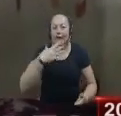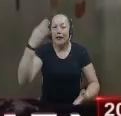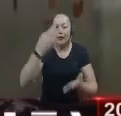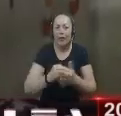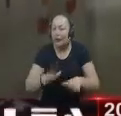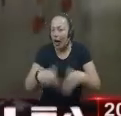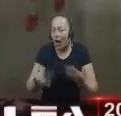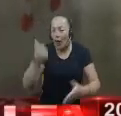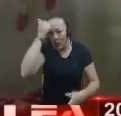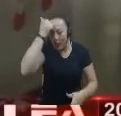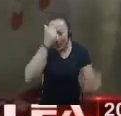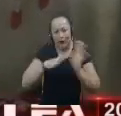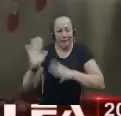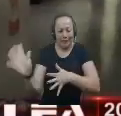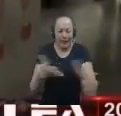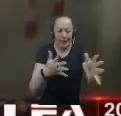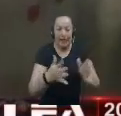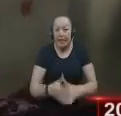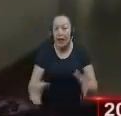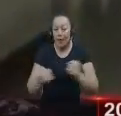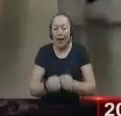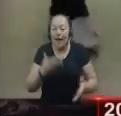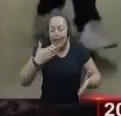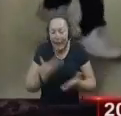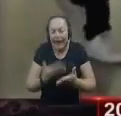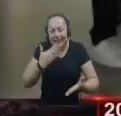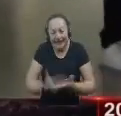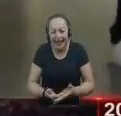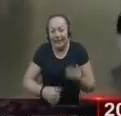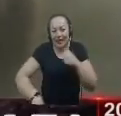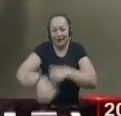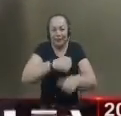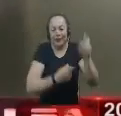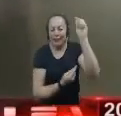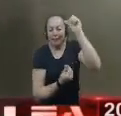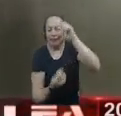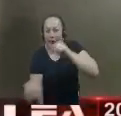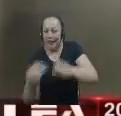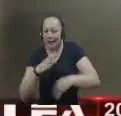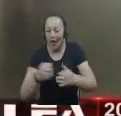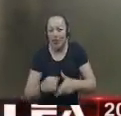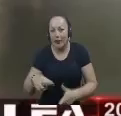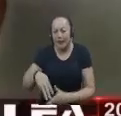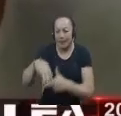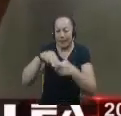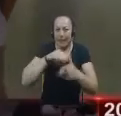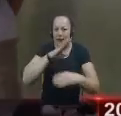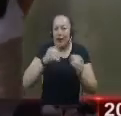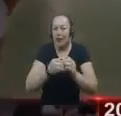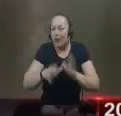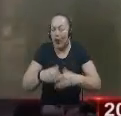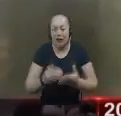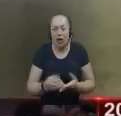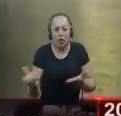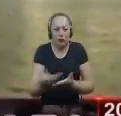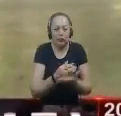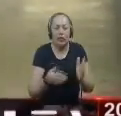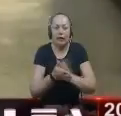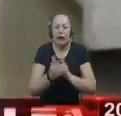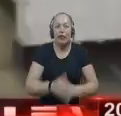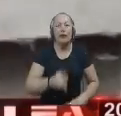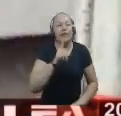docencia Esta es una Retribución A la gran inversión Realizada Por el departamento En estas maestrías La colección Se entregó A las